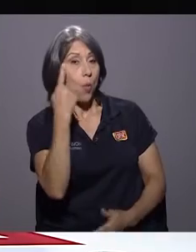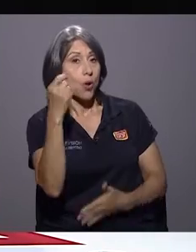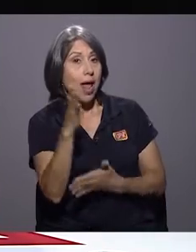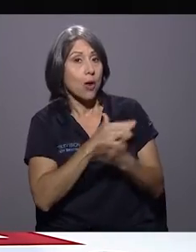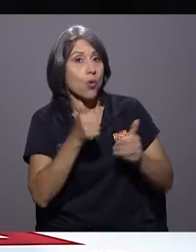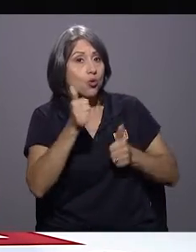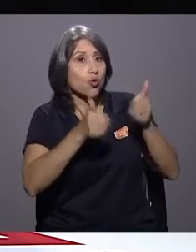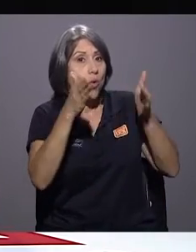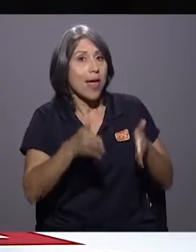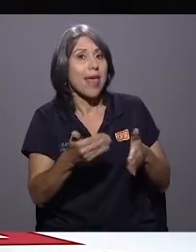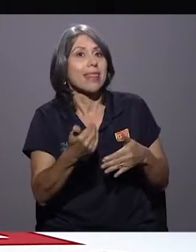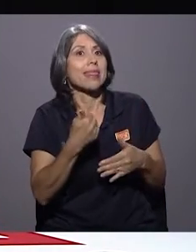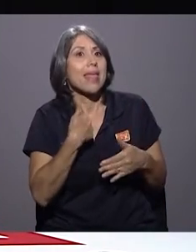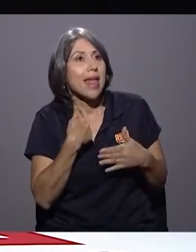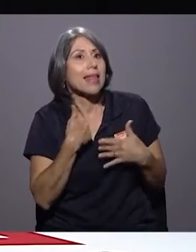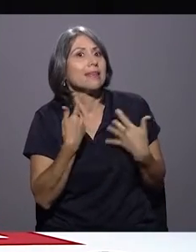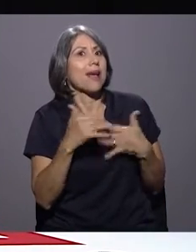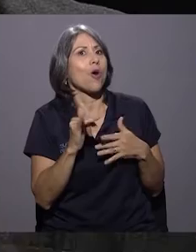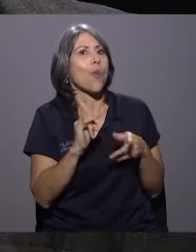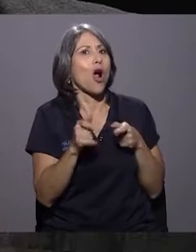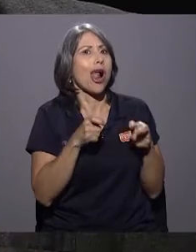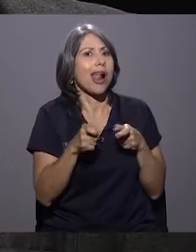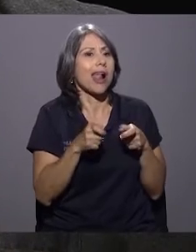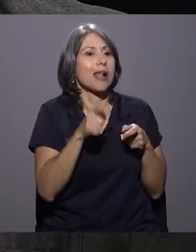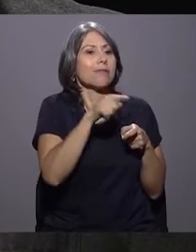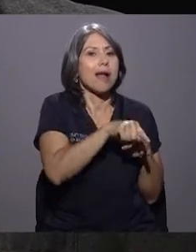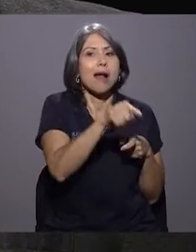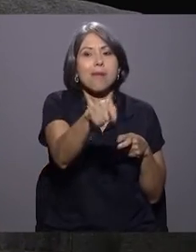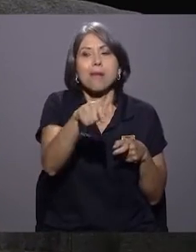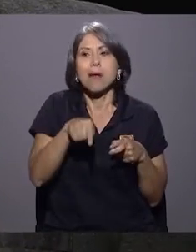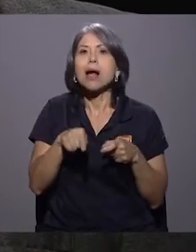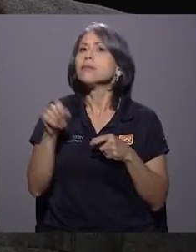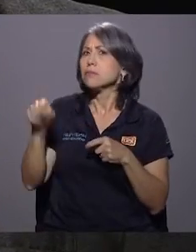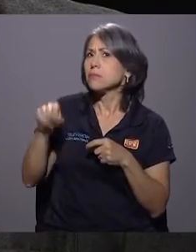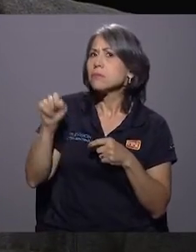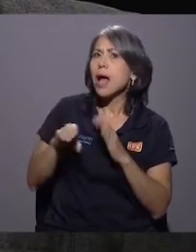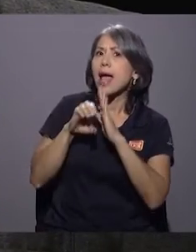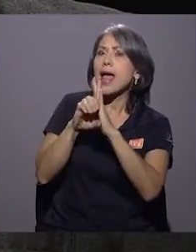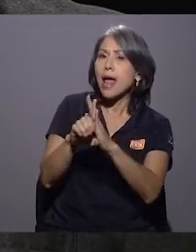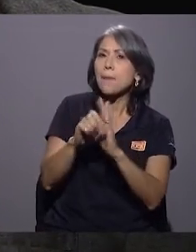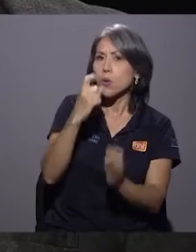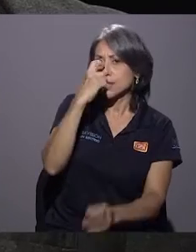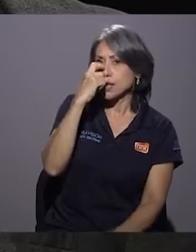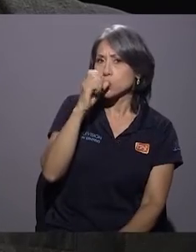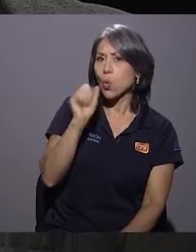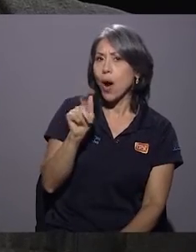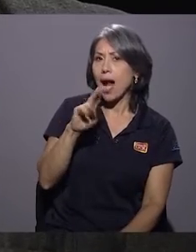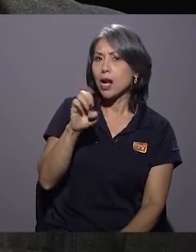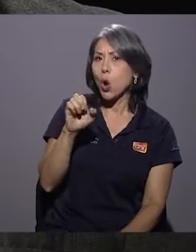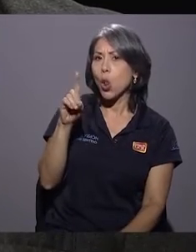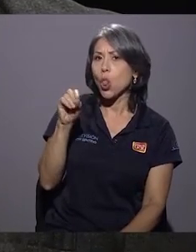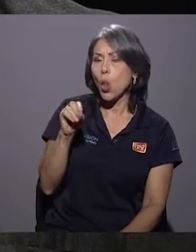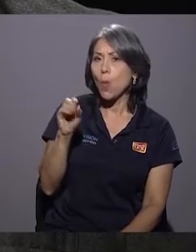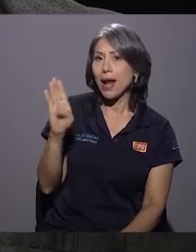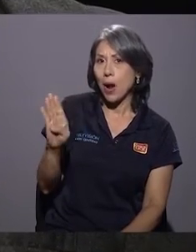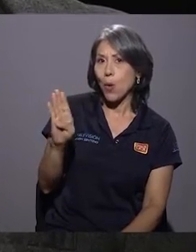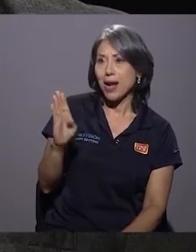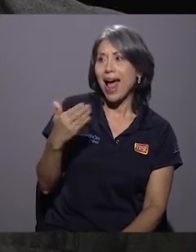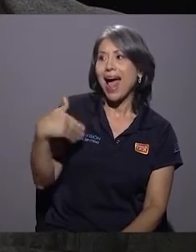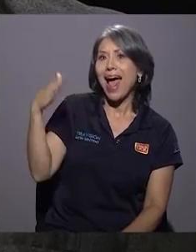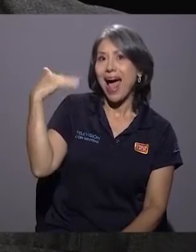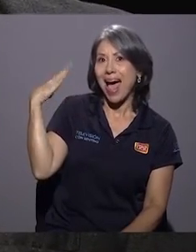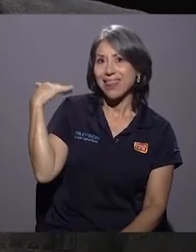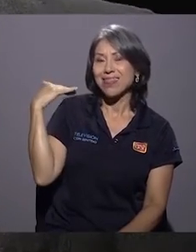que utilizan franquicias y pasan de un lado a Sí, claro, y hubo casos, por ejemplo, Arnoldo Aragona, en Escazú, había sido designado alcalde